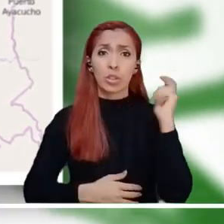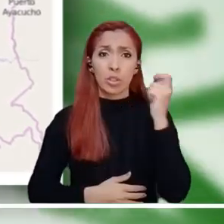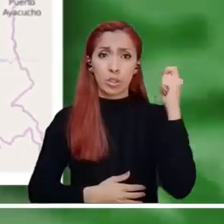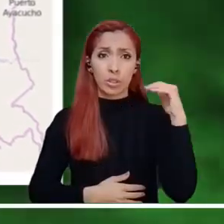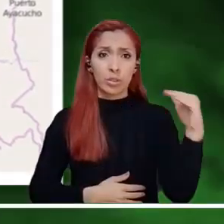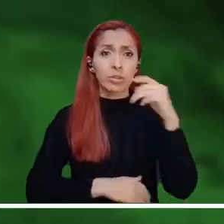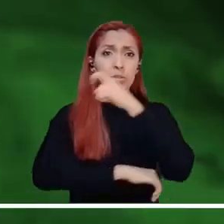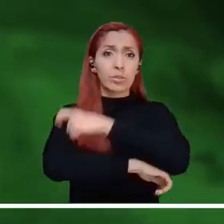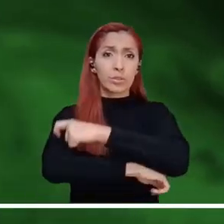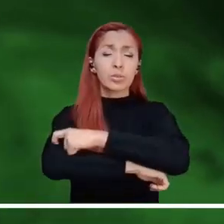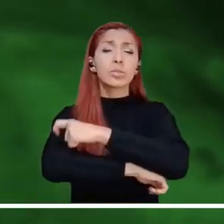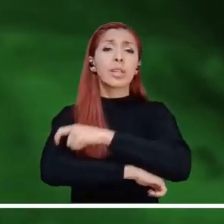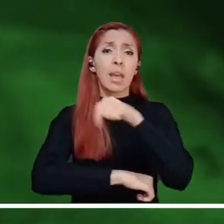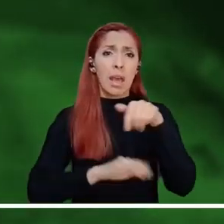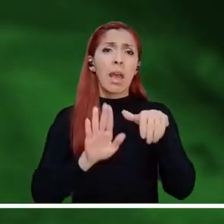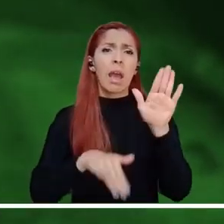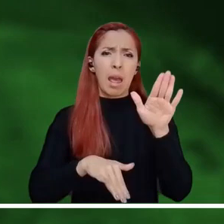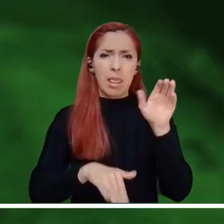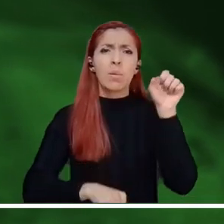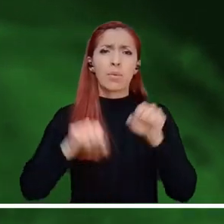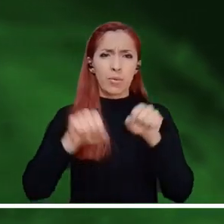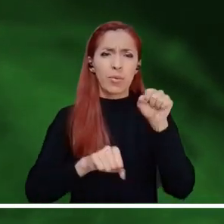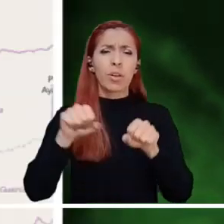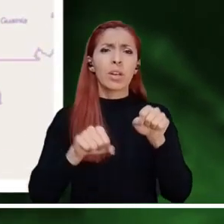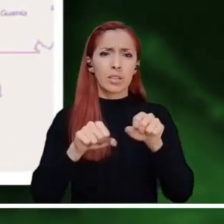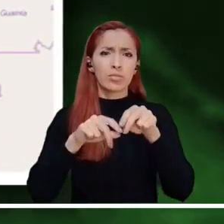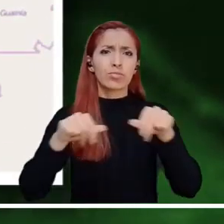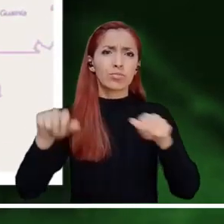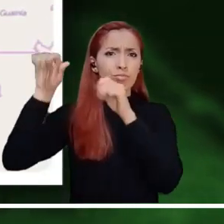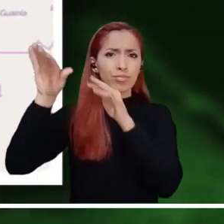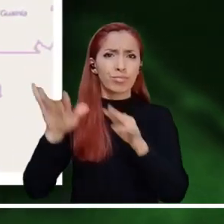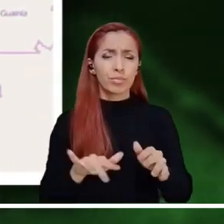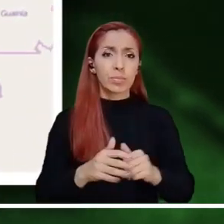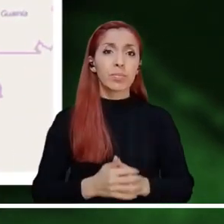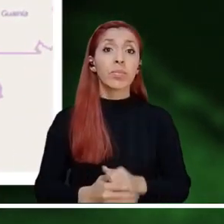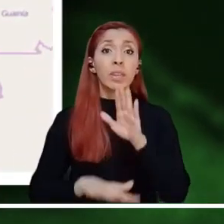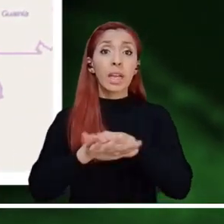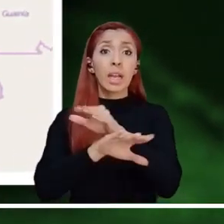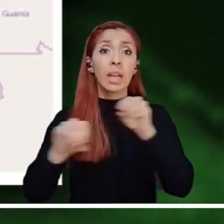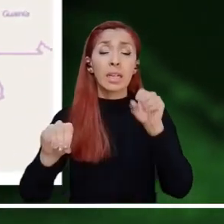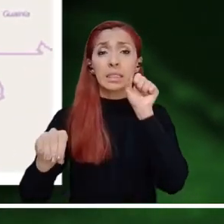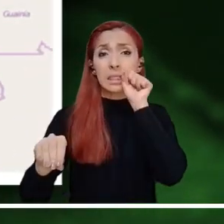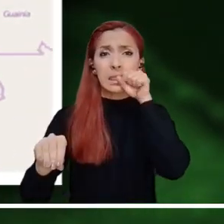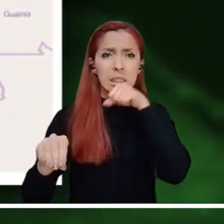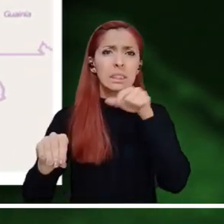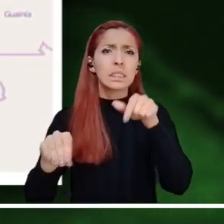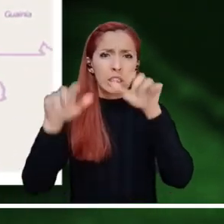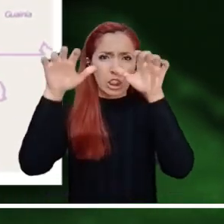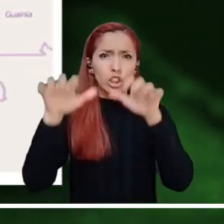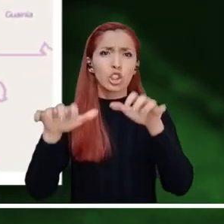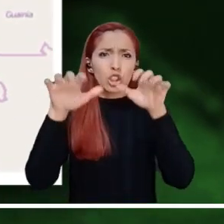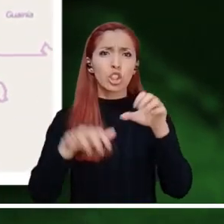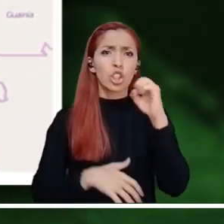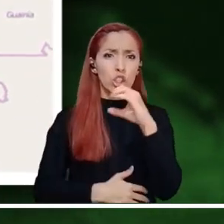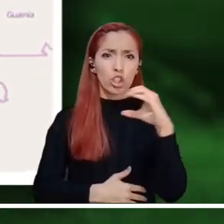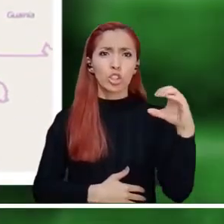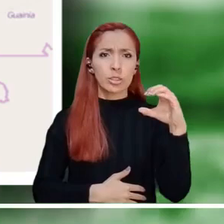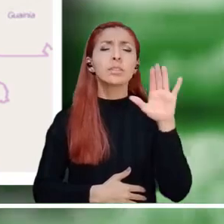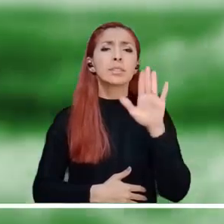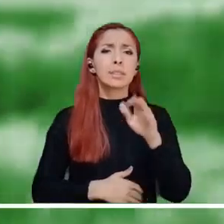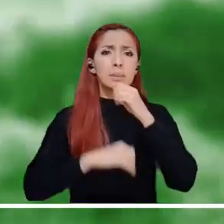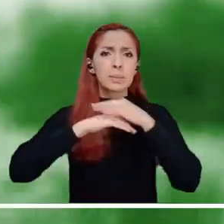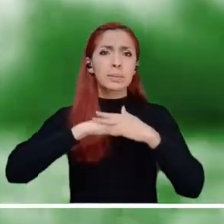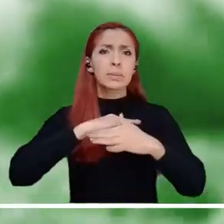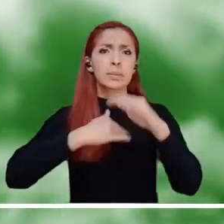Alerta roja en el Caribe, el Pacífico, los Andes, la Orinoquía y Putumayo por alta probabilidad de deslizamiento.